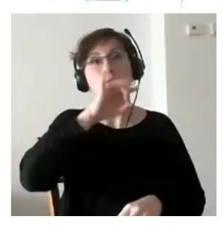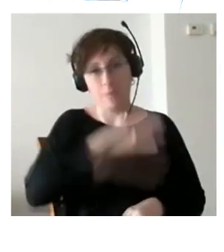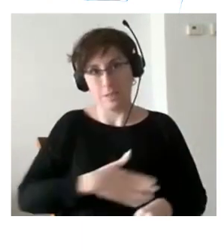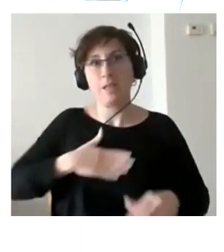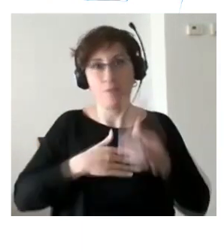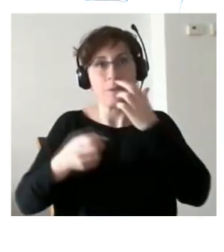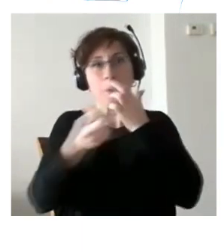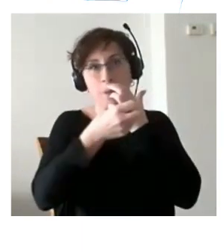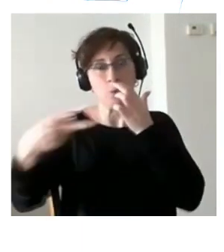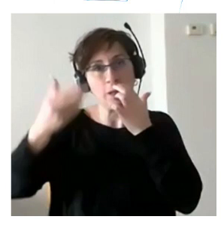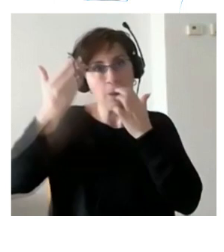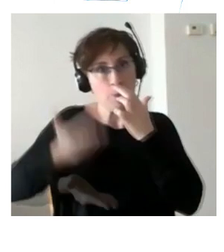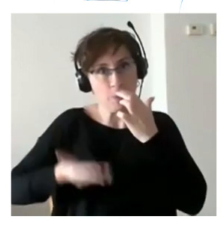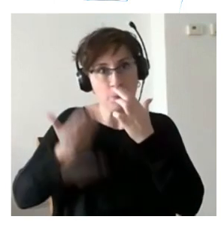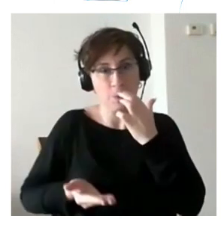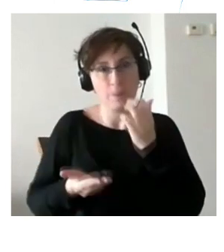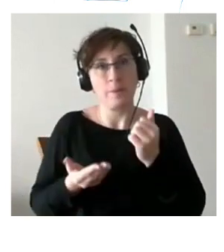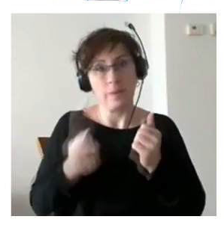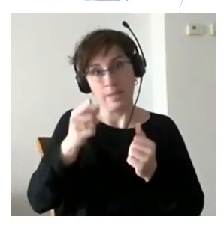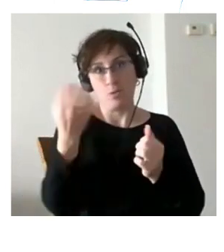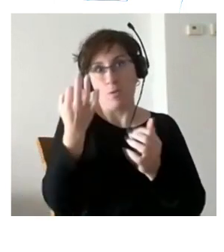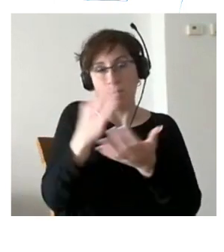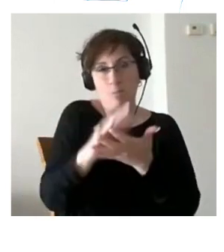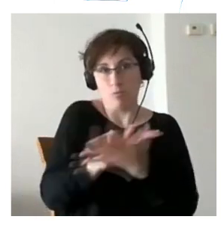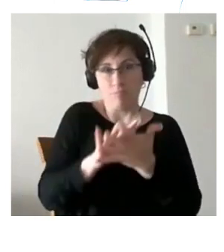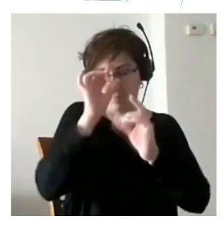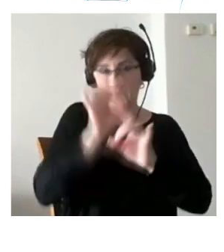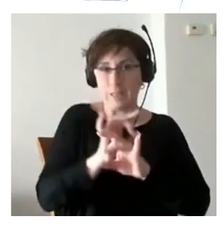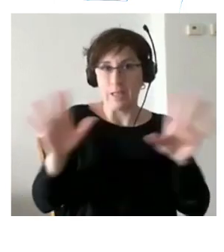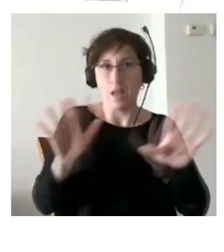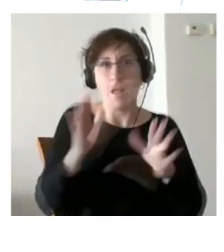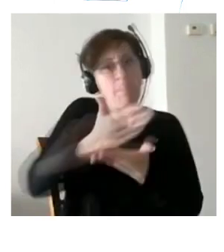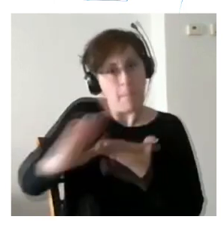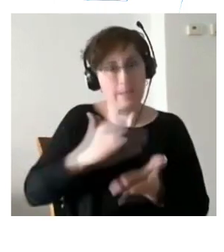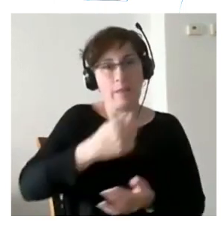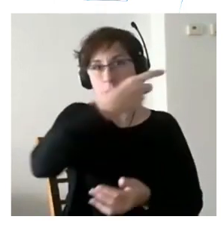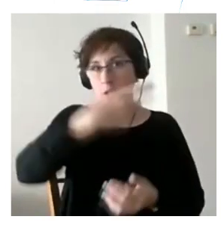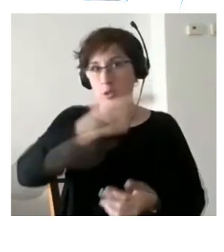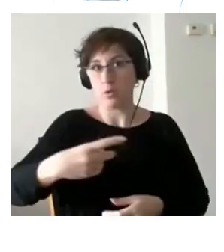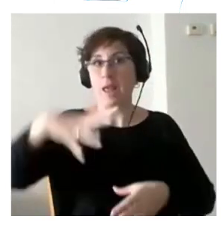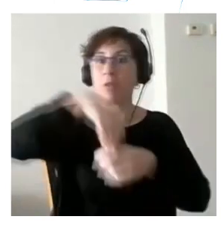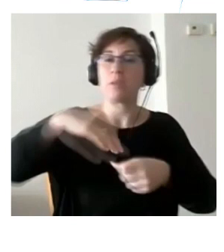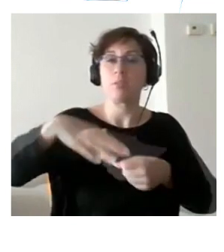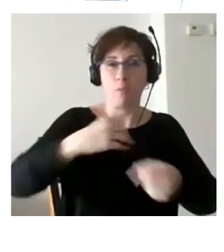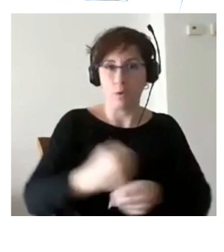clave que también hay que poner encima de la mesa además de los resultados en el ámbito laboral